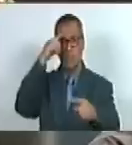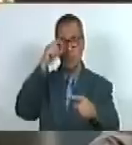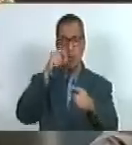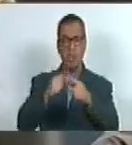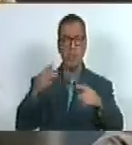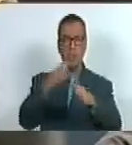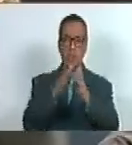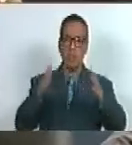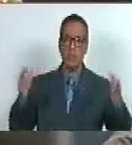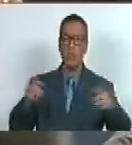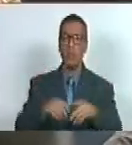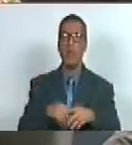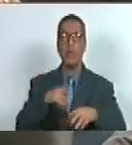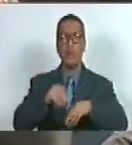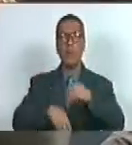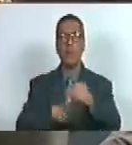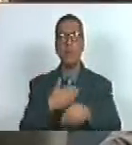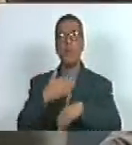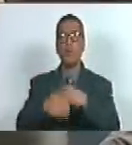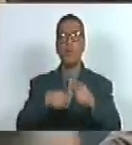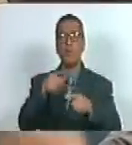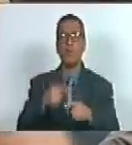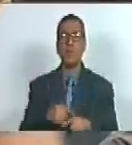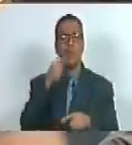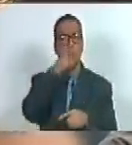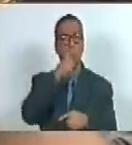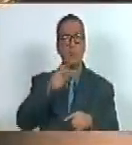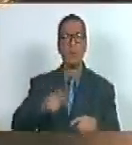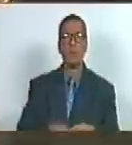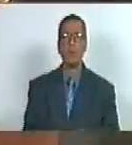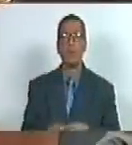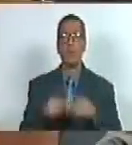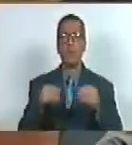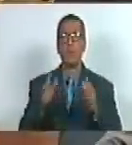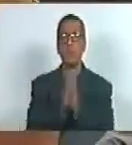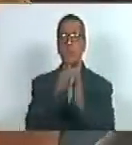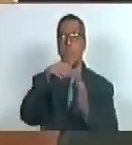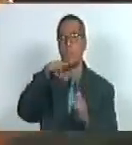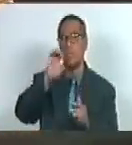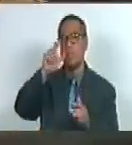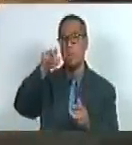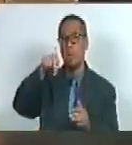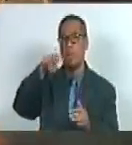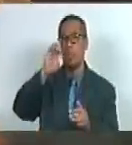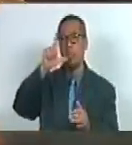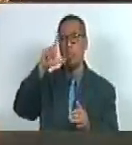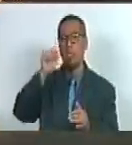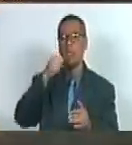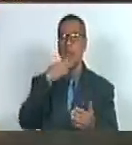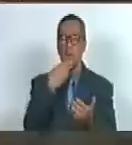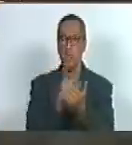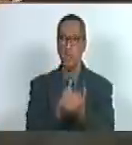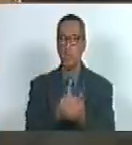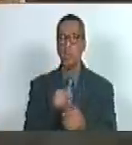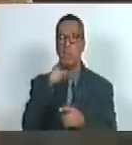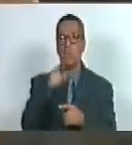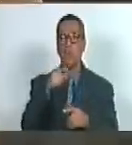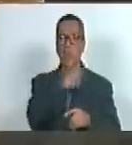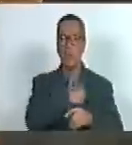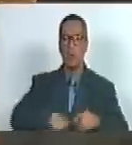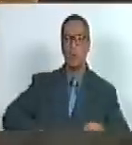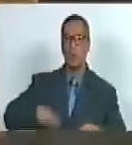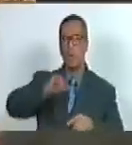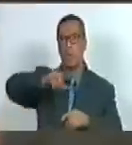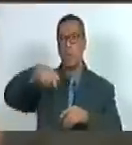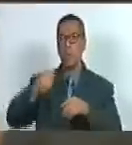que llevamos a continuación el pueblo de Santa Helena desde aquí manda un agradecimiento al presidente